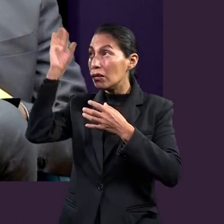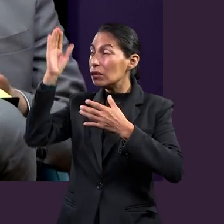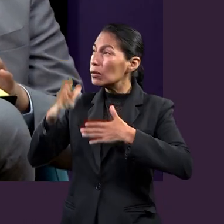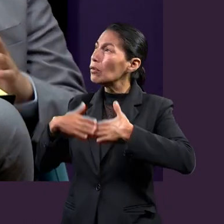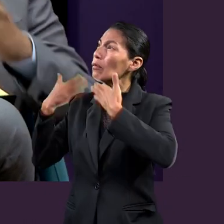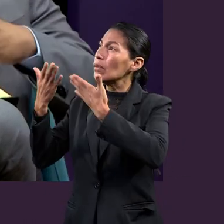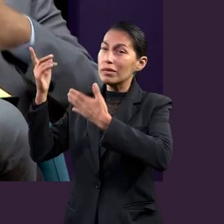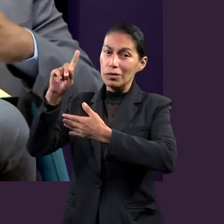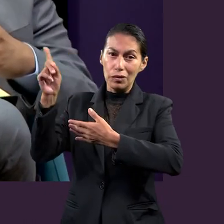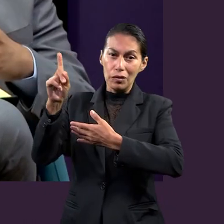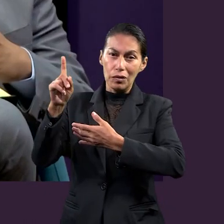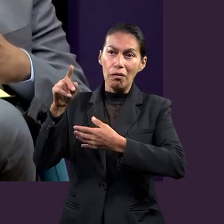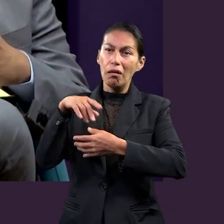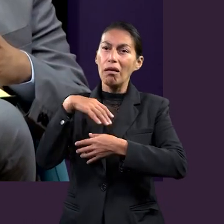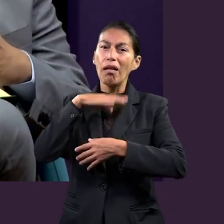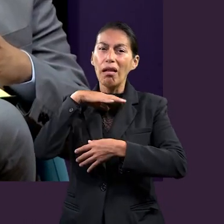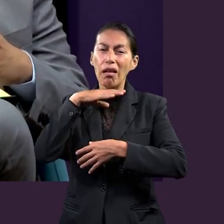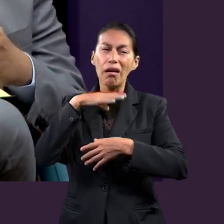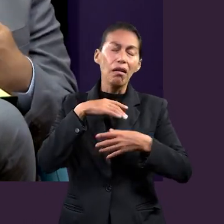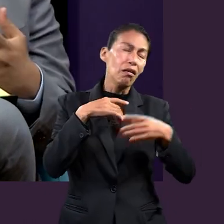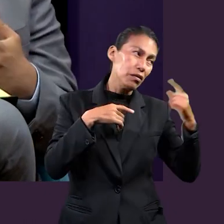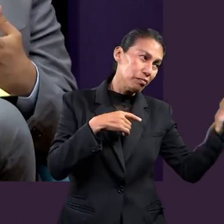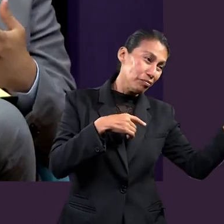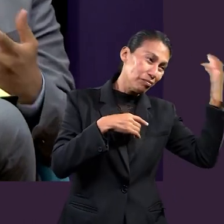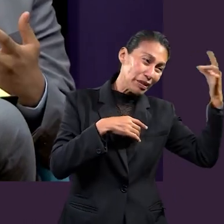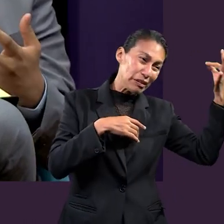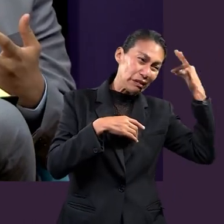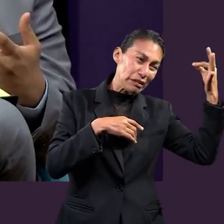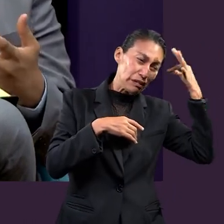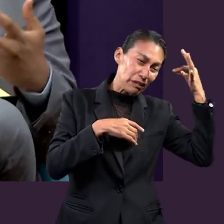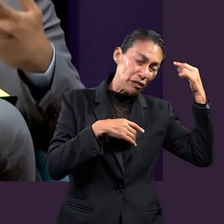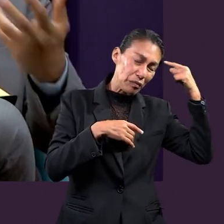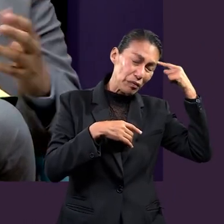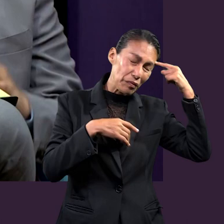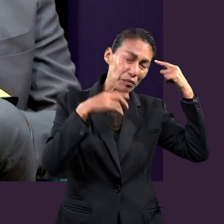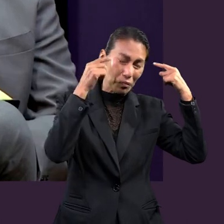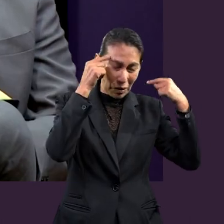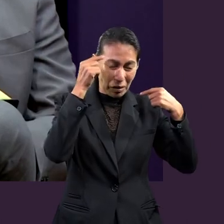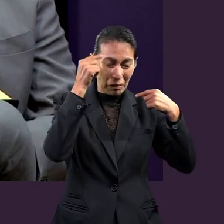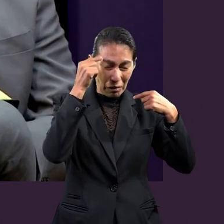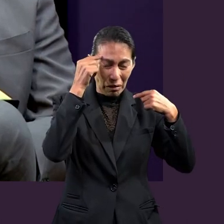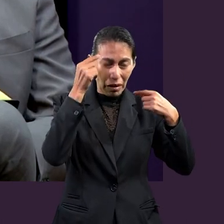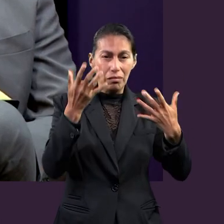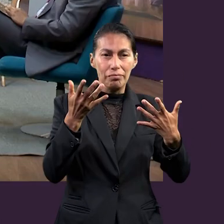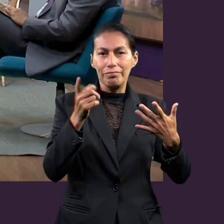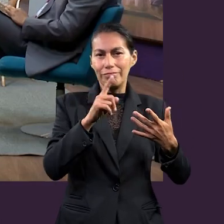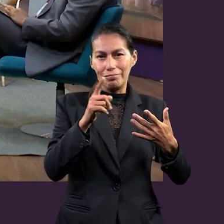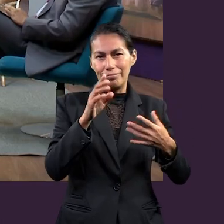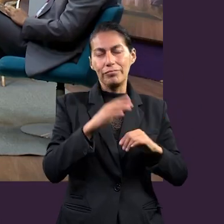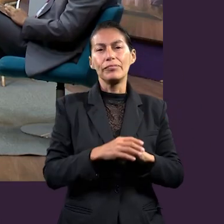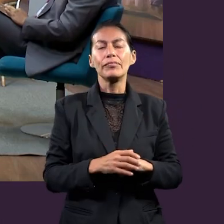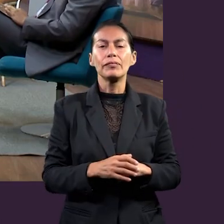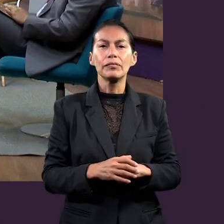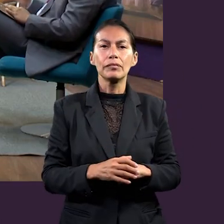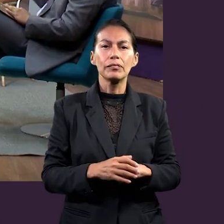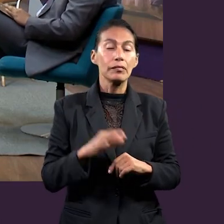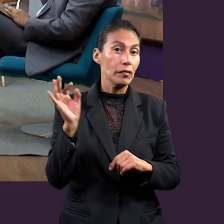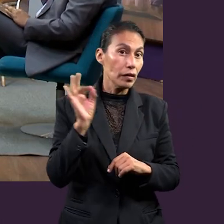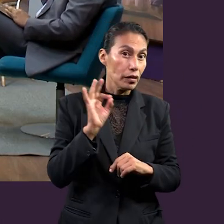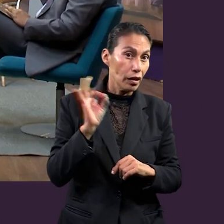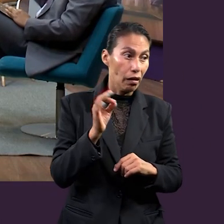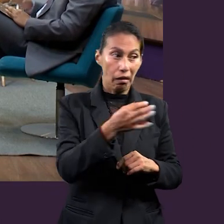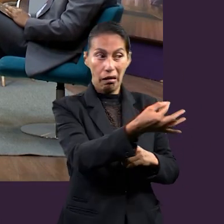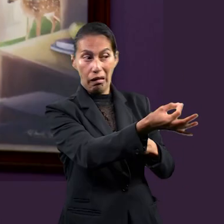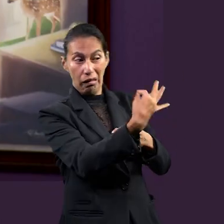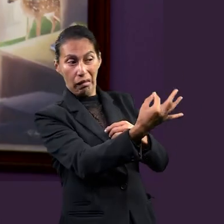oye, pues como que meditamos en eso, pero no estamos meditando en Cristo, estamos meditando en las mentiras de Satanás. Claro. Y quizá yendo un